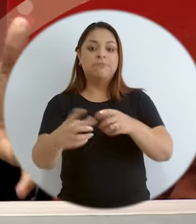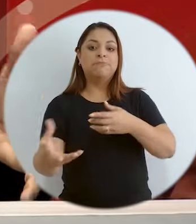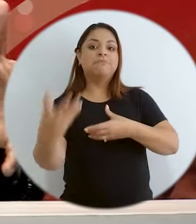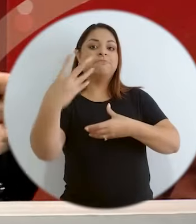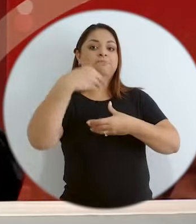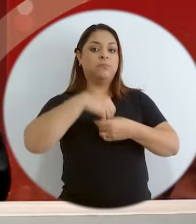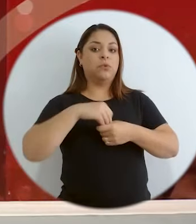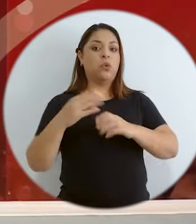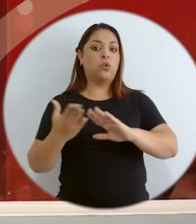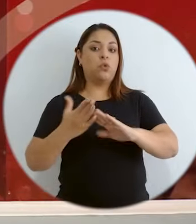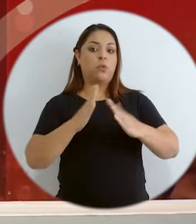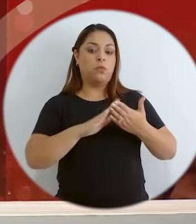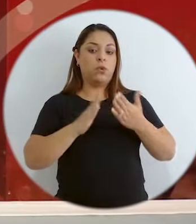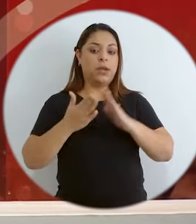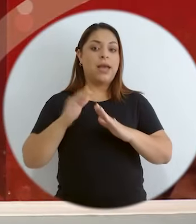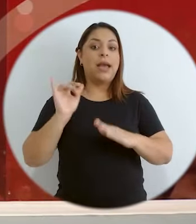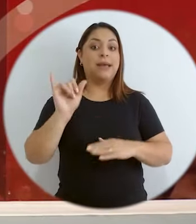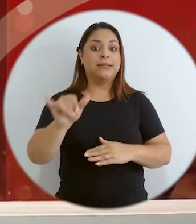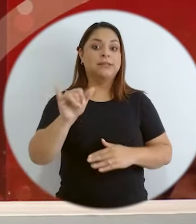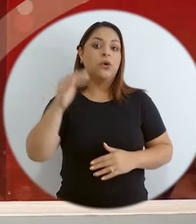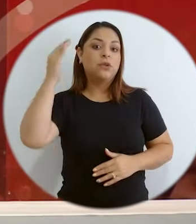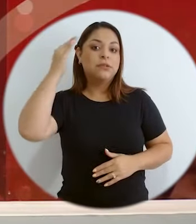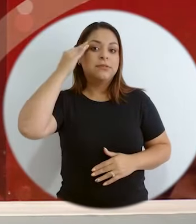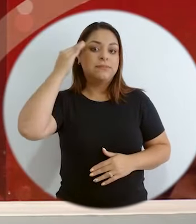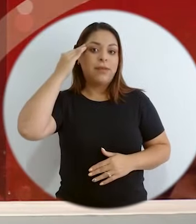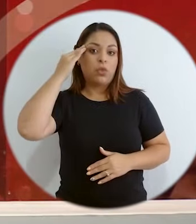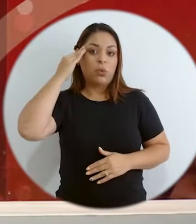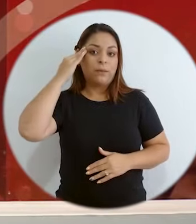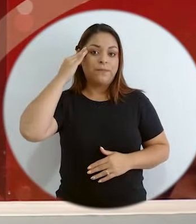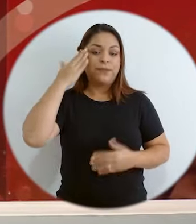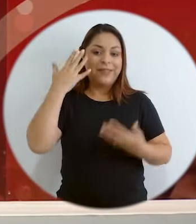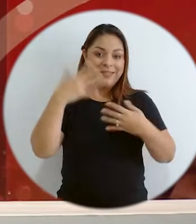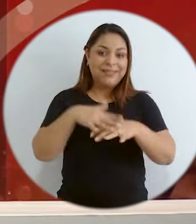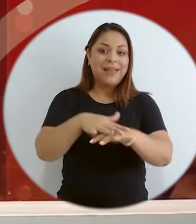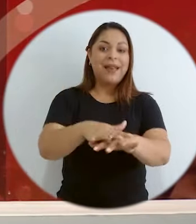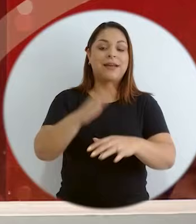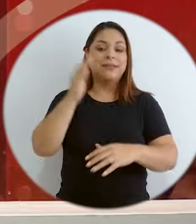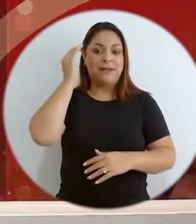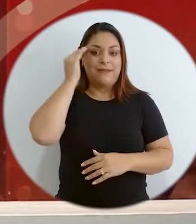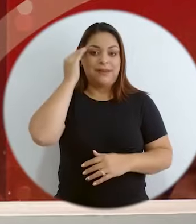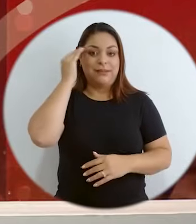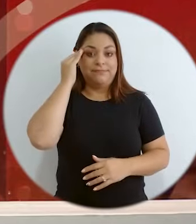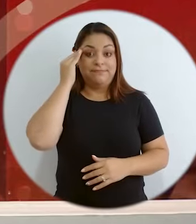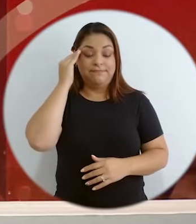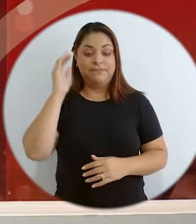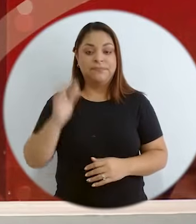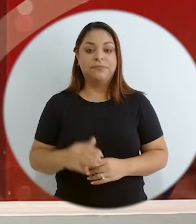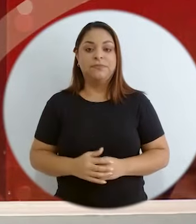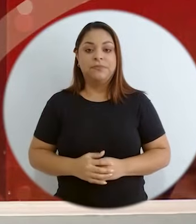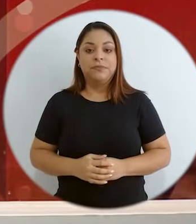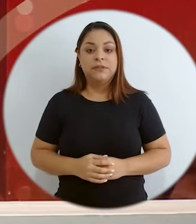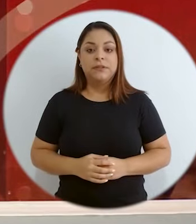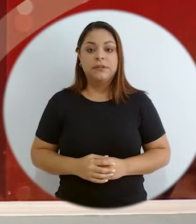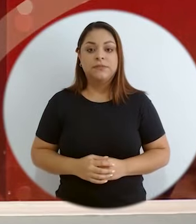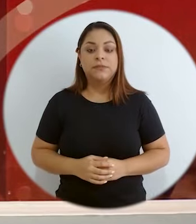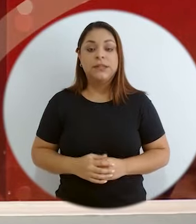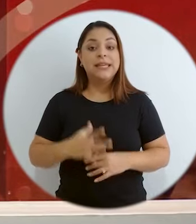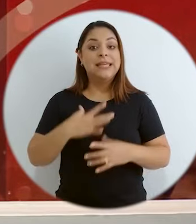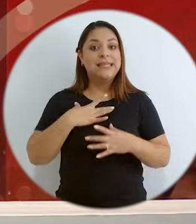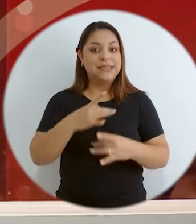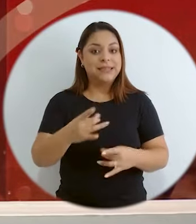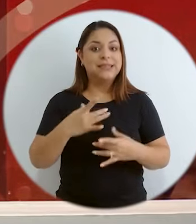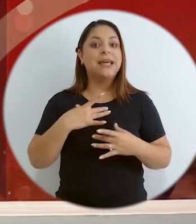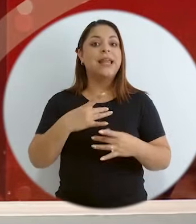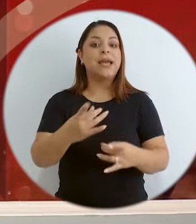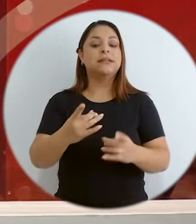vaya integrando sus comunidades a ese conocimiento de saberes, o a esa integración de saberes, más bien.